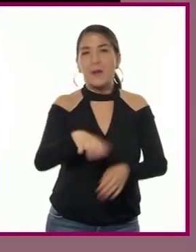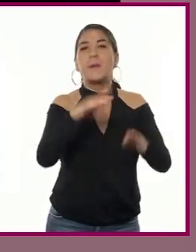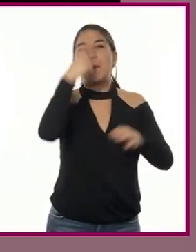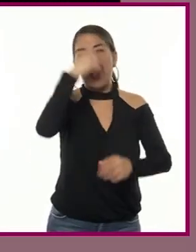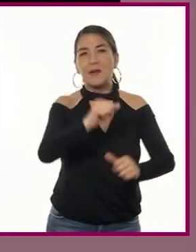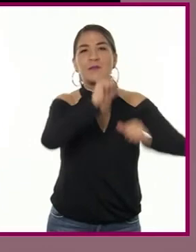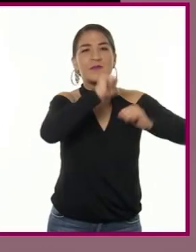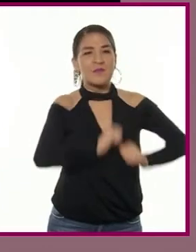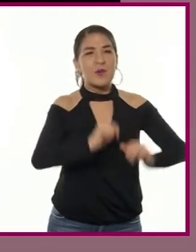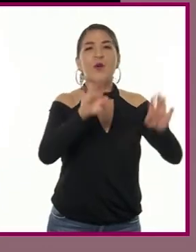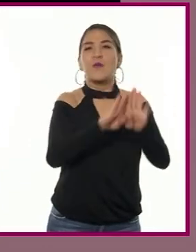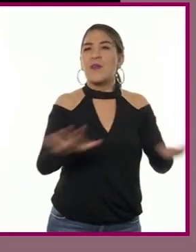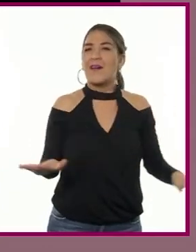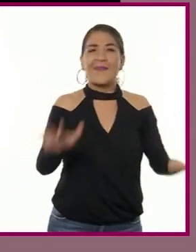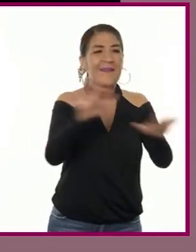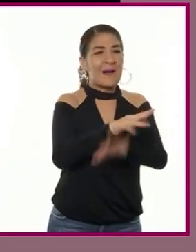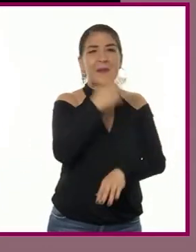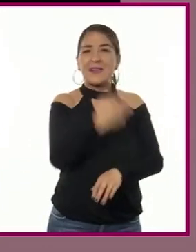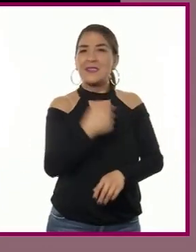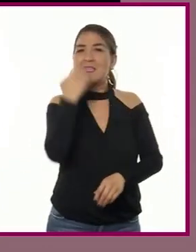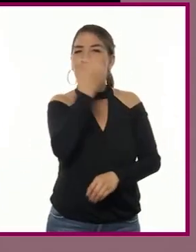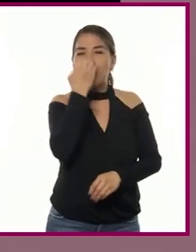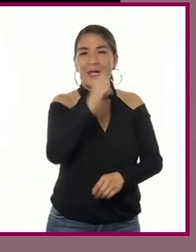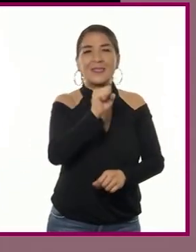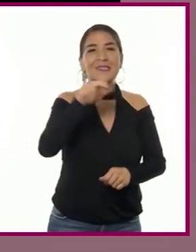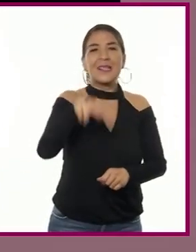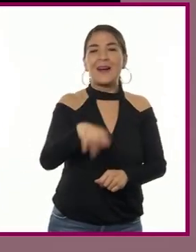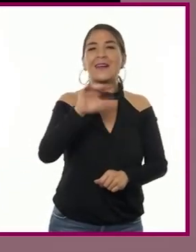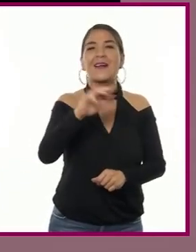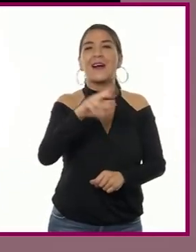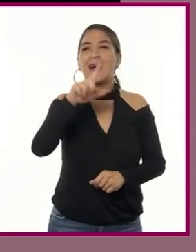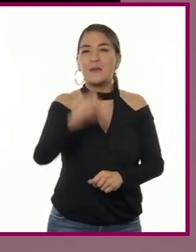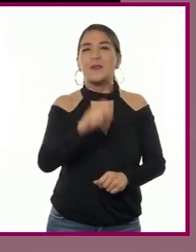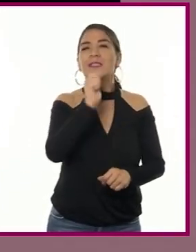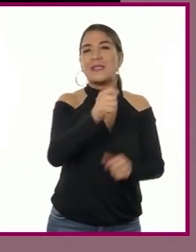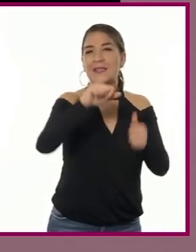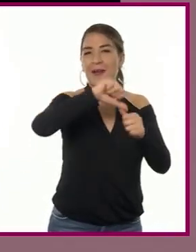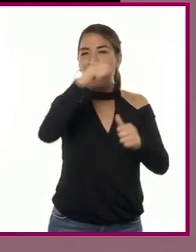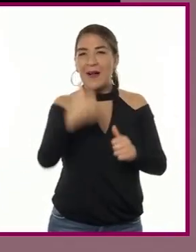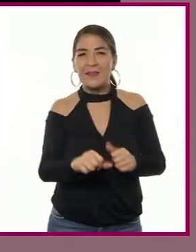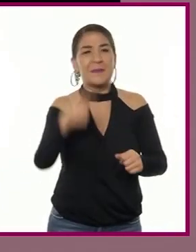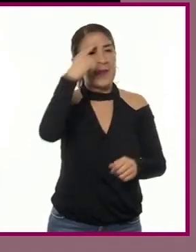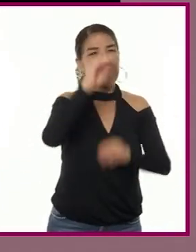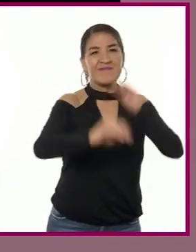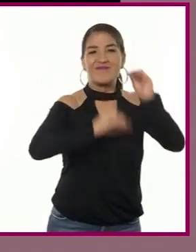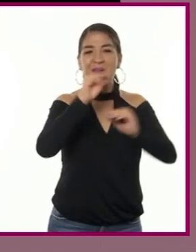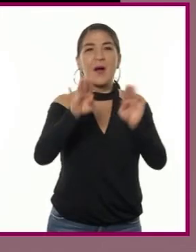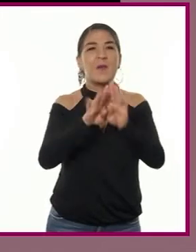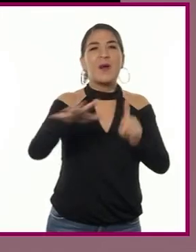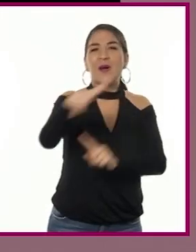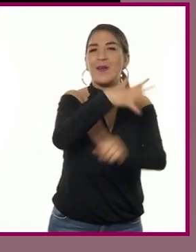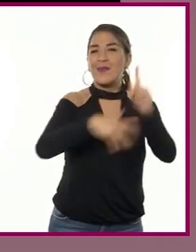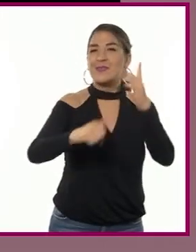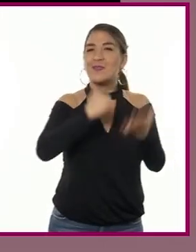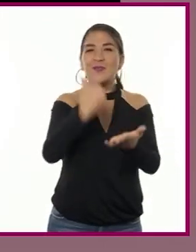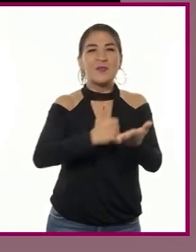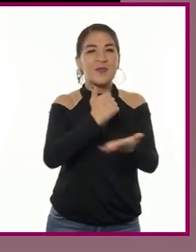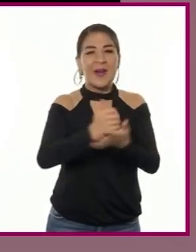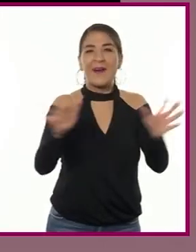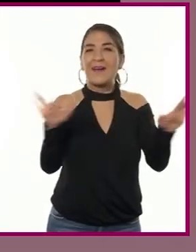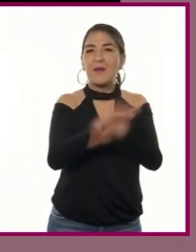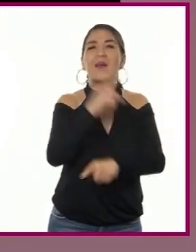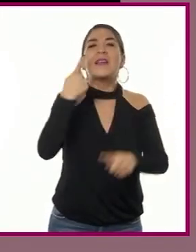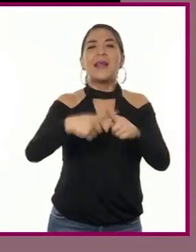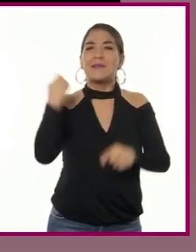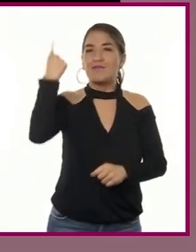de remodelar, la Real Academia de San Carlos de las Nobles Artes y cambiar la fisonomía de la ciudad. Por órdenes